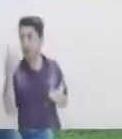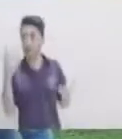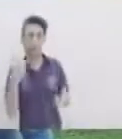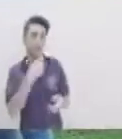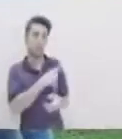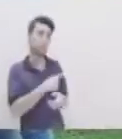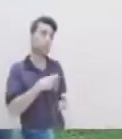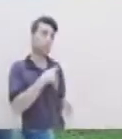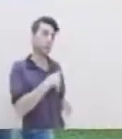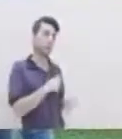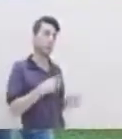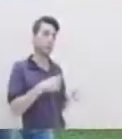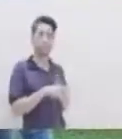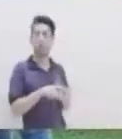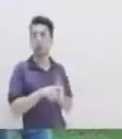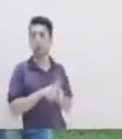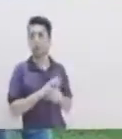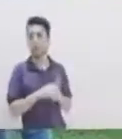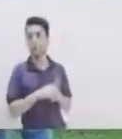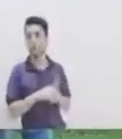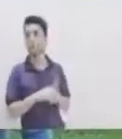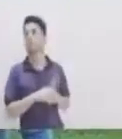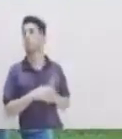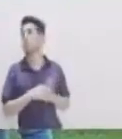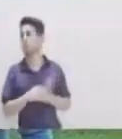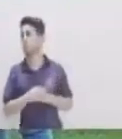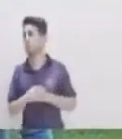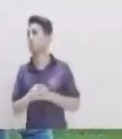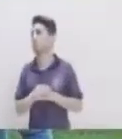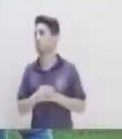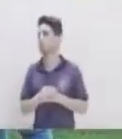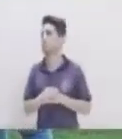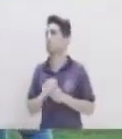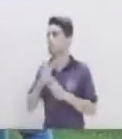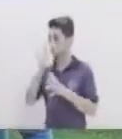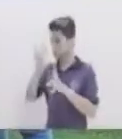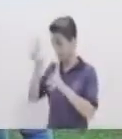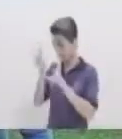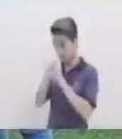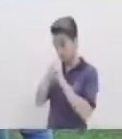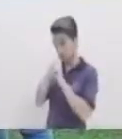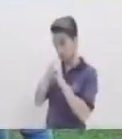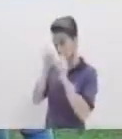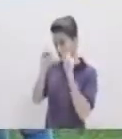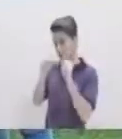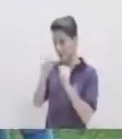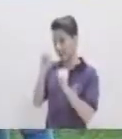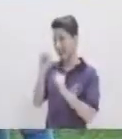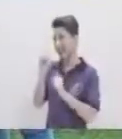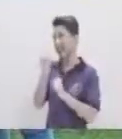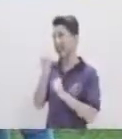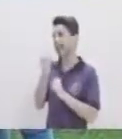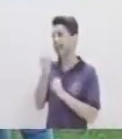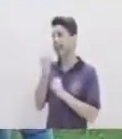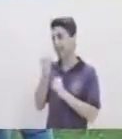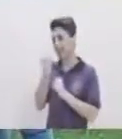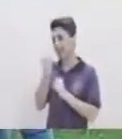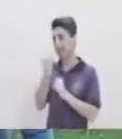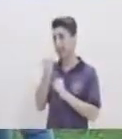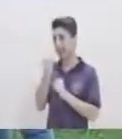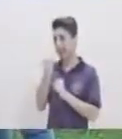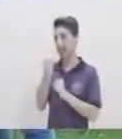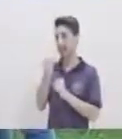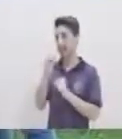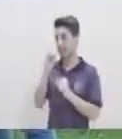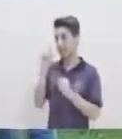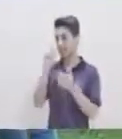Que si utilizamos el que para darle esa idea de deseo o posibilidad Sería entonces que cantaren